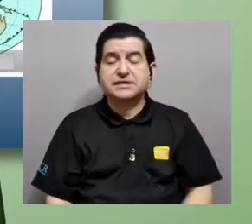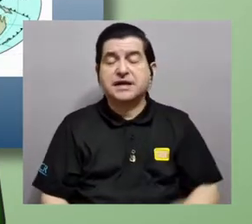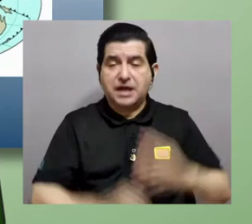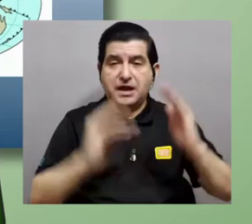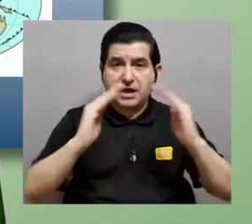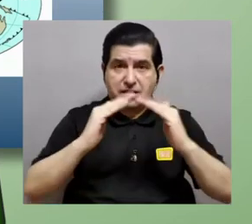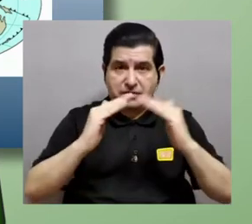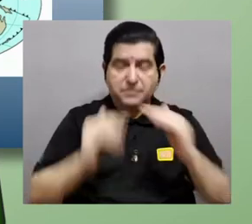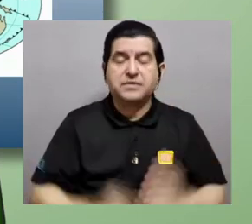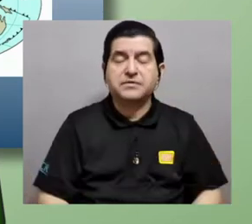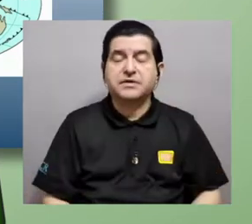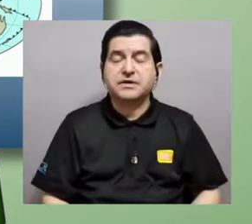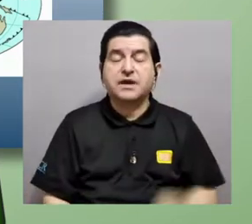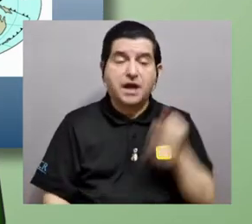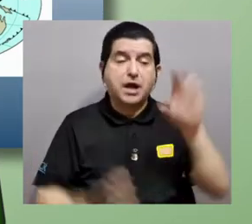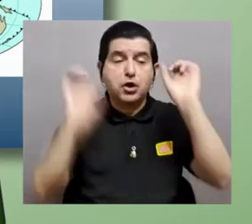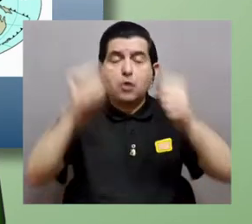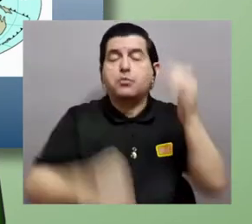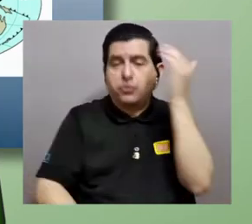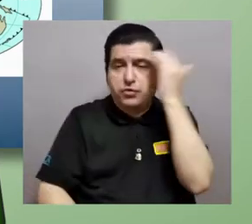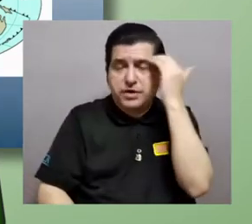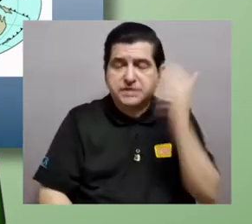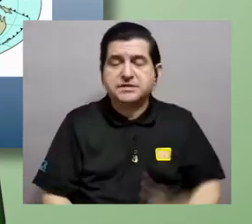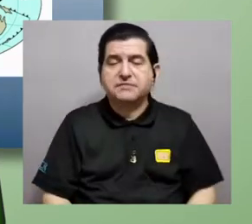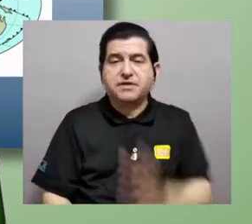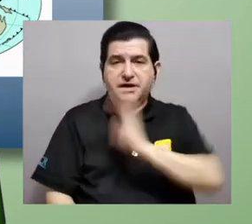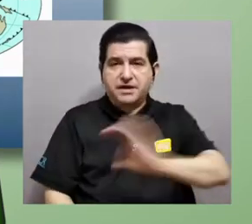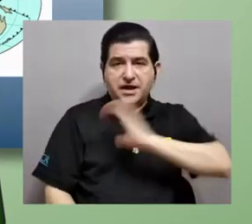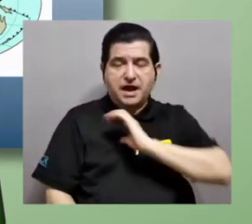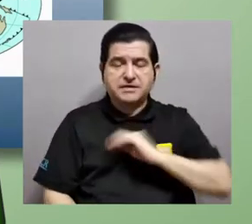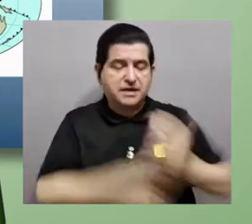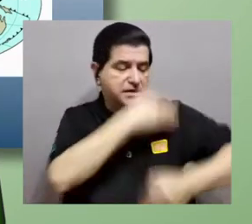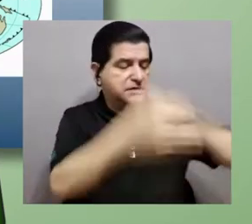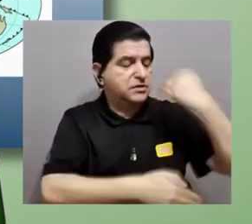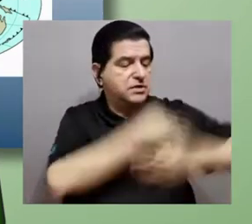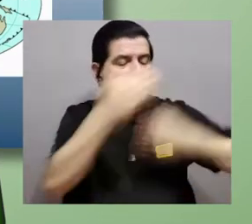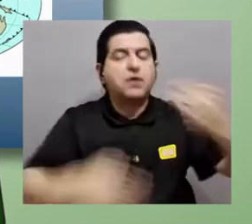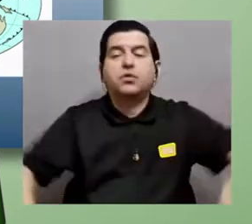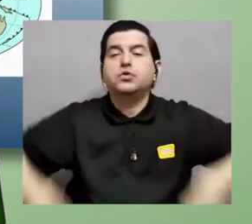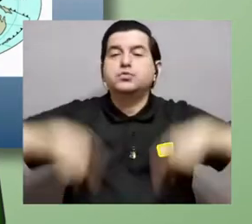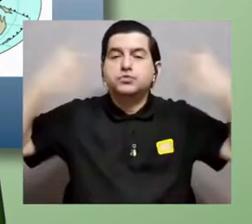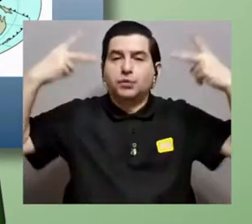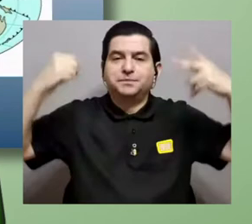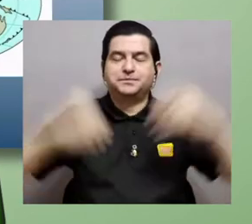Y entonces eso es importante tenerlo en cuenta en los aspectos de evolución de la vida.